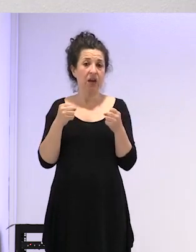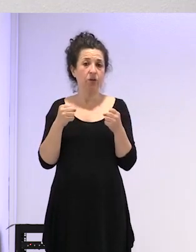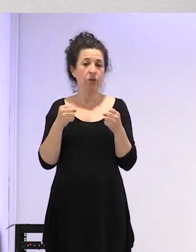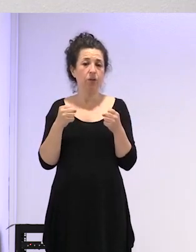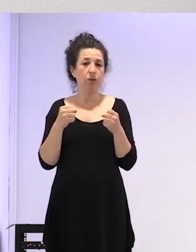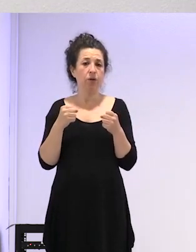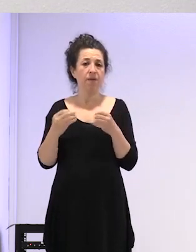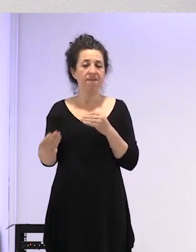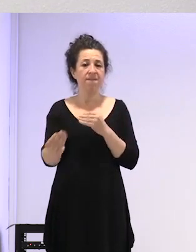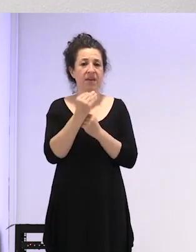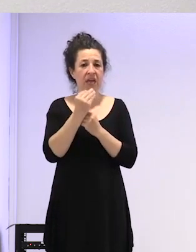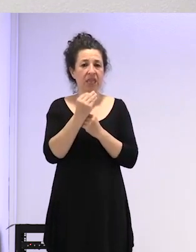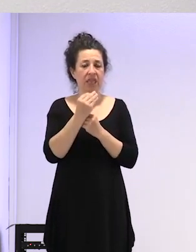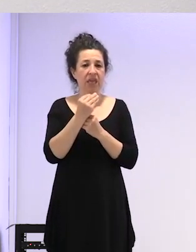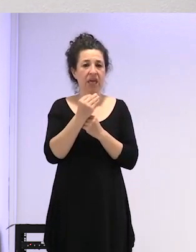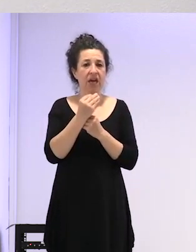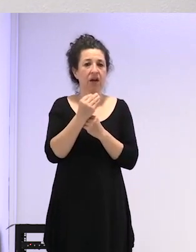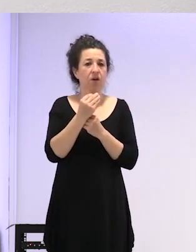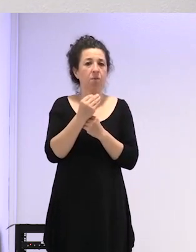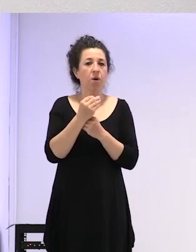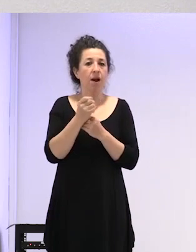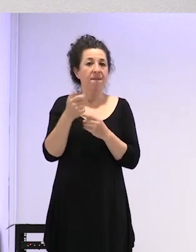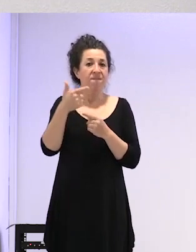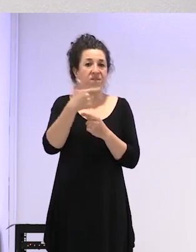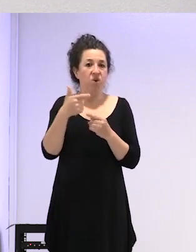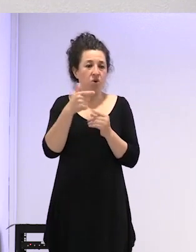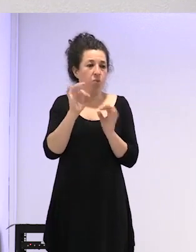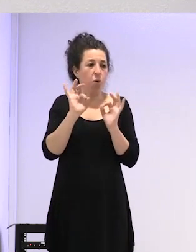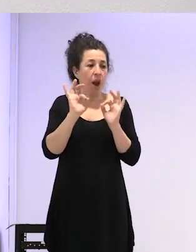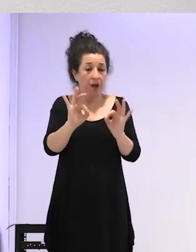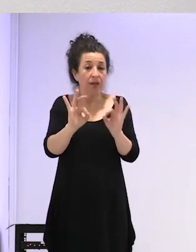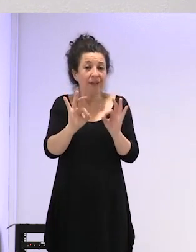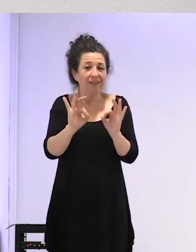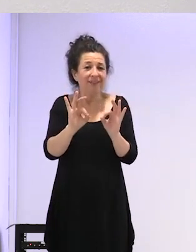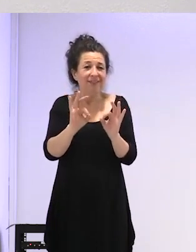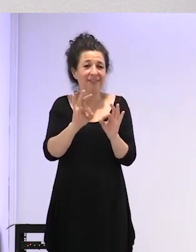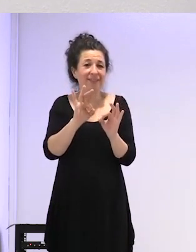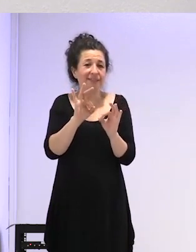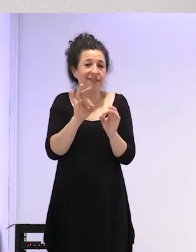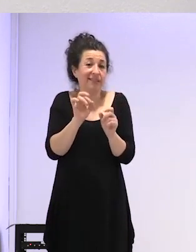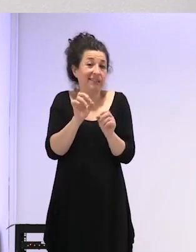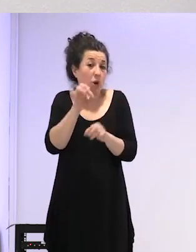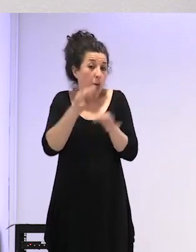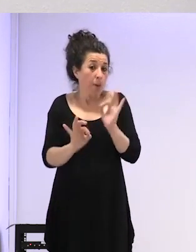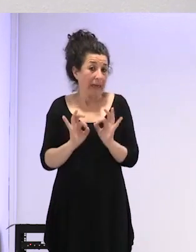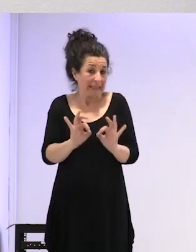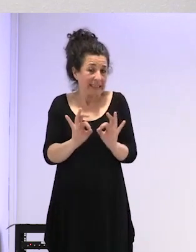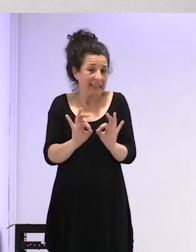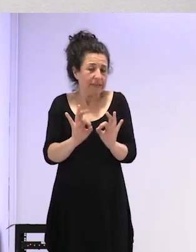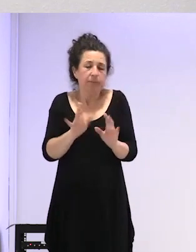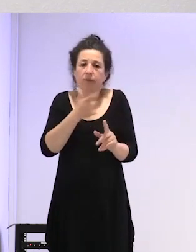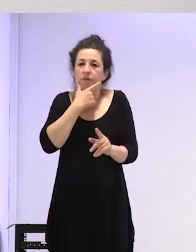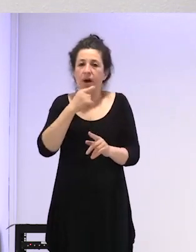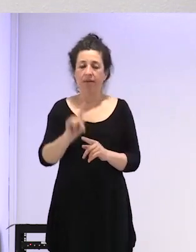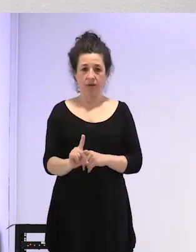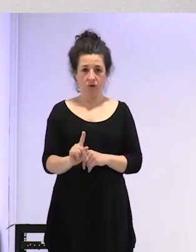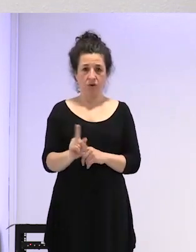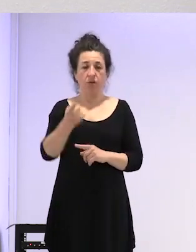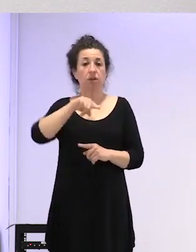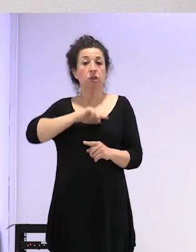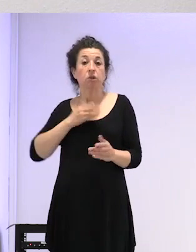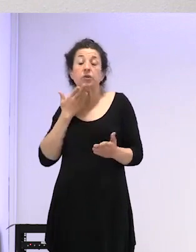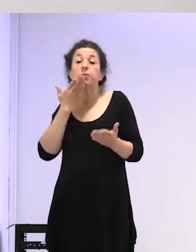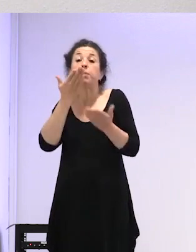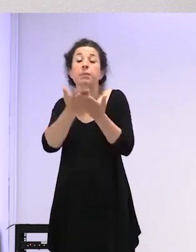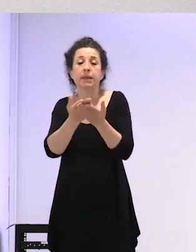Estradiol y en ello estamos pero no es tan fácil o sea de hecho ya lo tenemos en el petitorio del